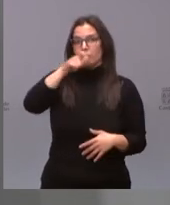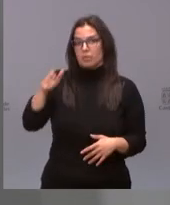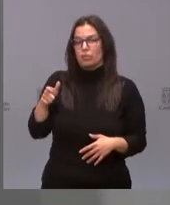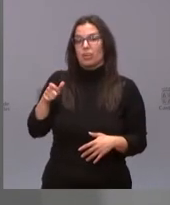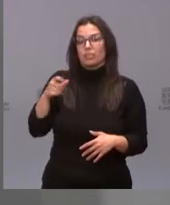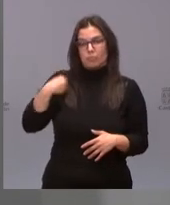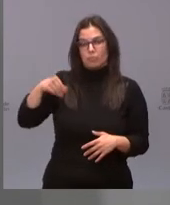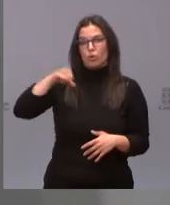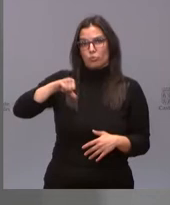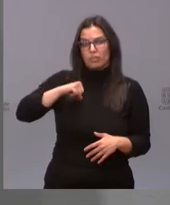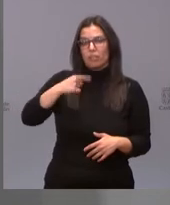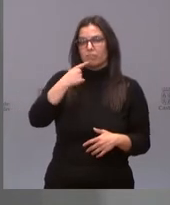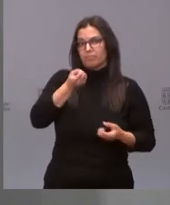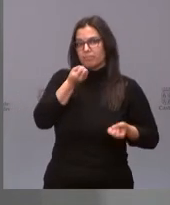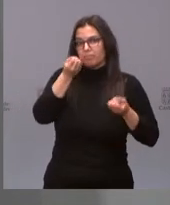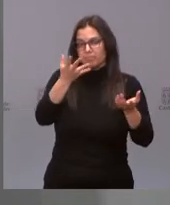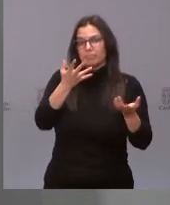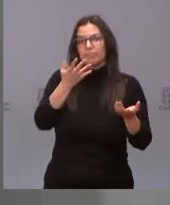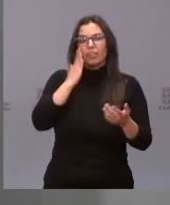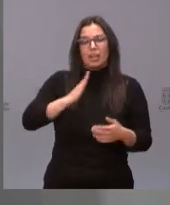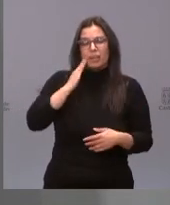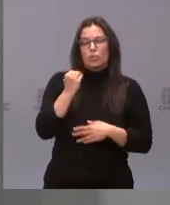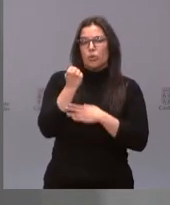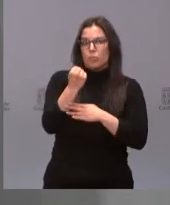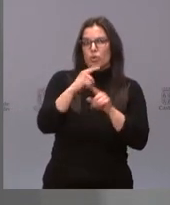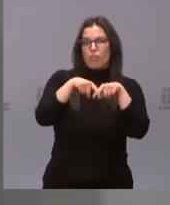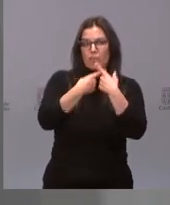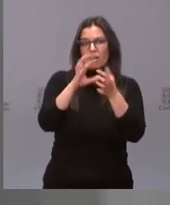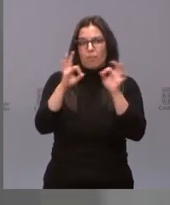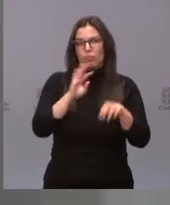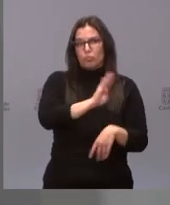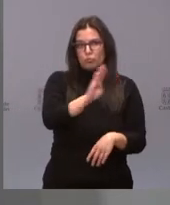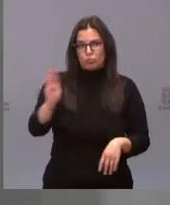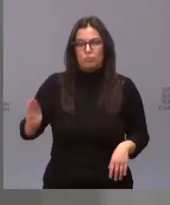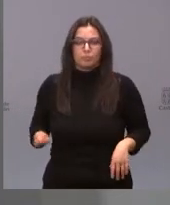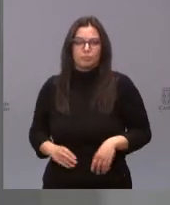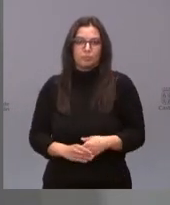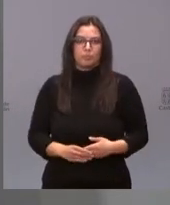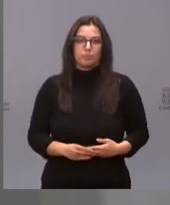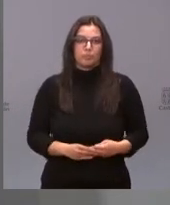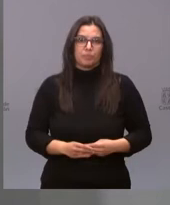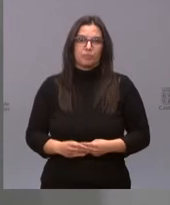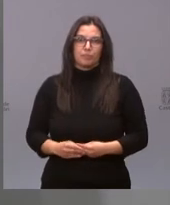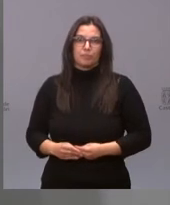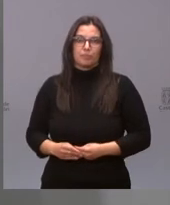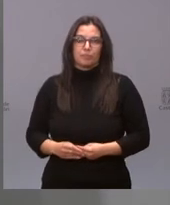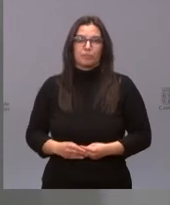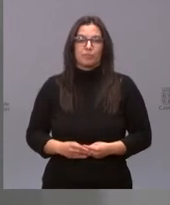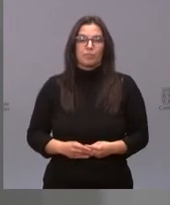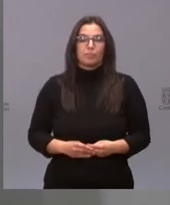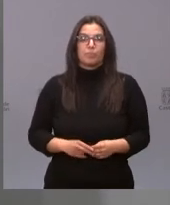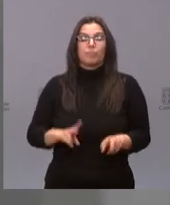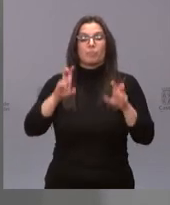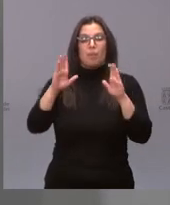nuestros hospitales. Mandamos nuestro cariño y apoyo a familiares y amigos de los fallecidos. En relación a la